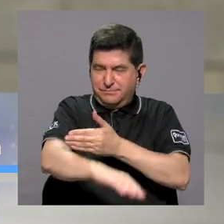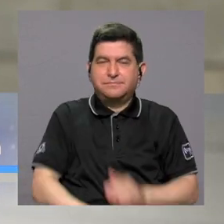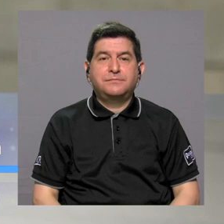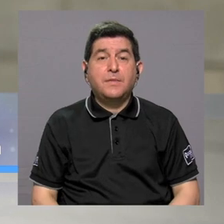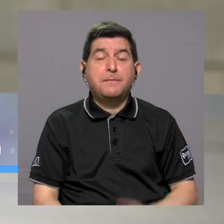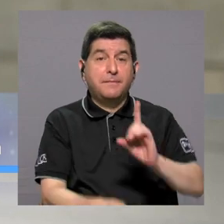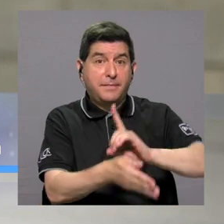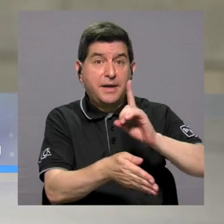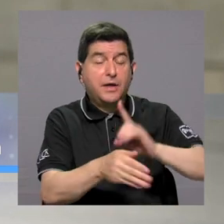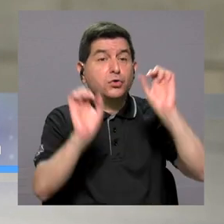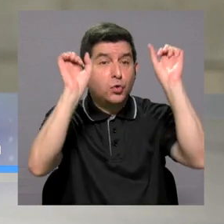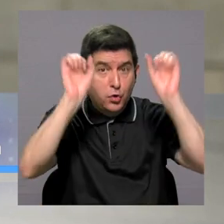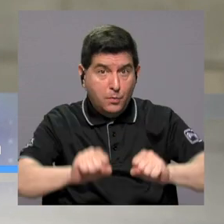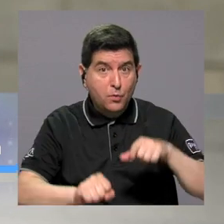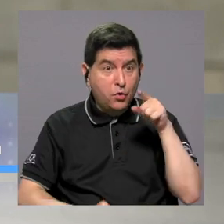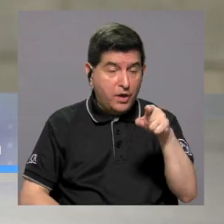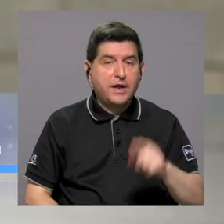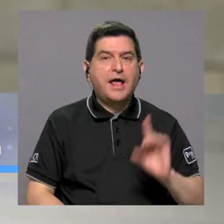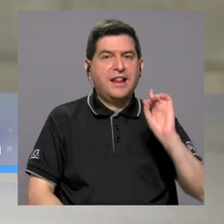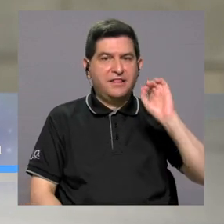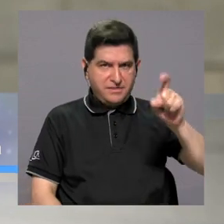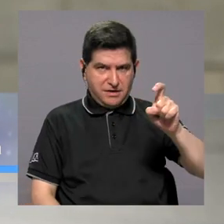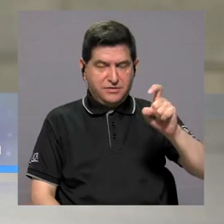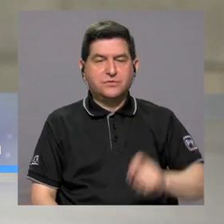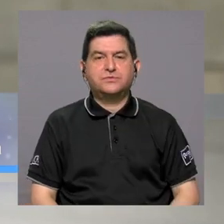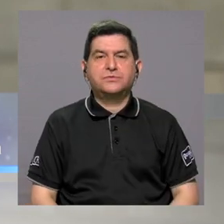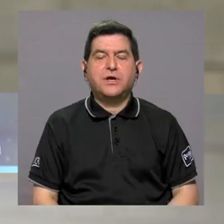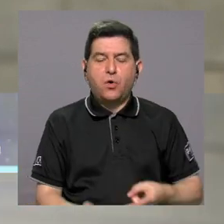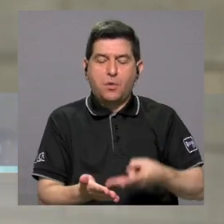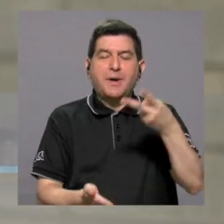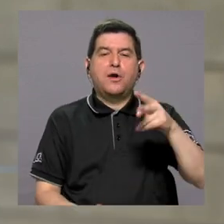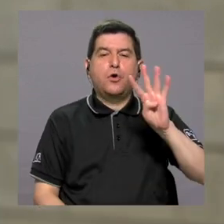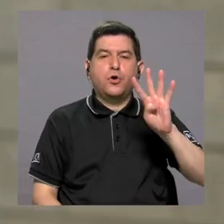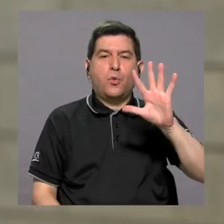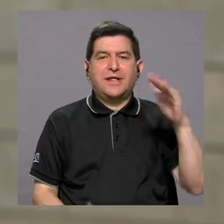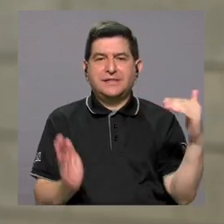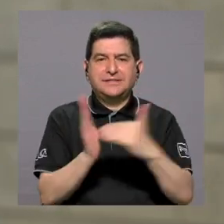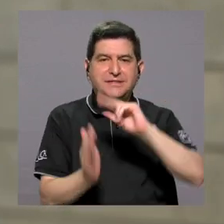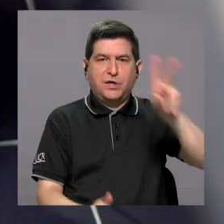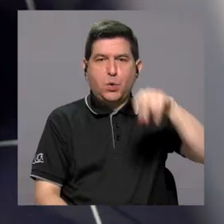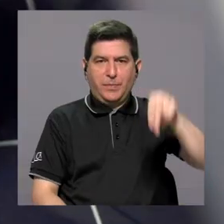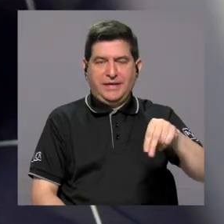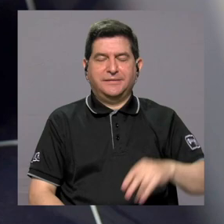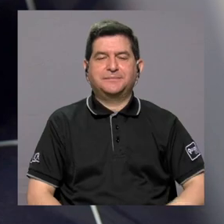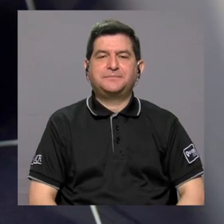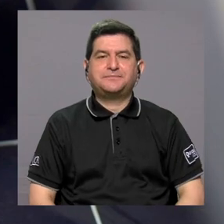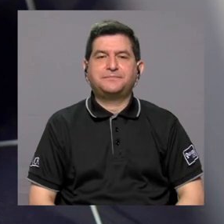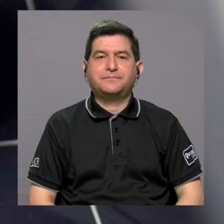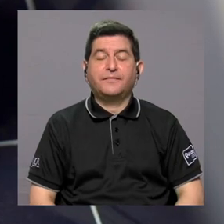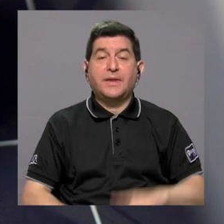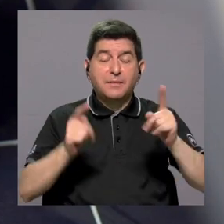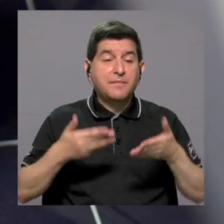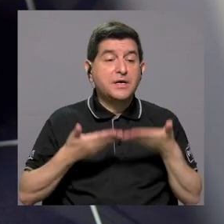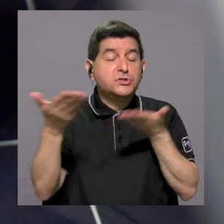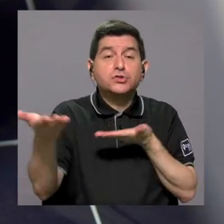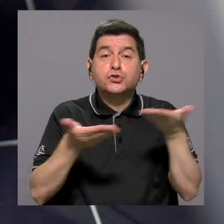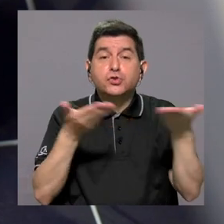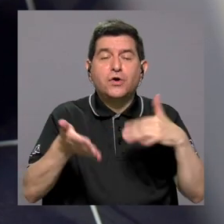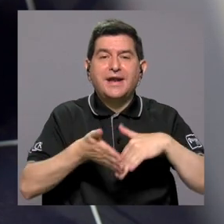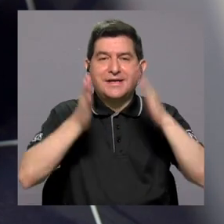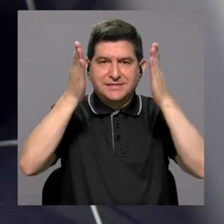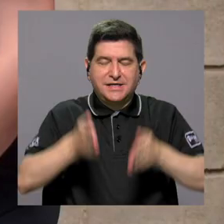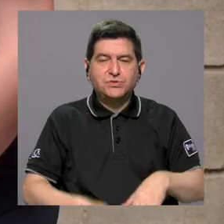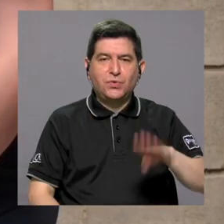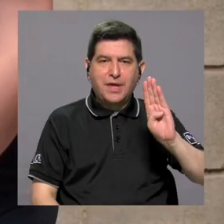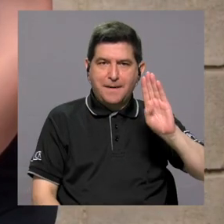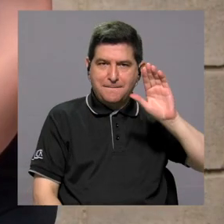el médico pueda tener el diagnóstico, tiene un costo de 45 mil colones. Quienes brindan este servicio son